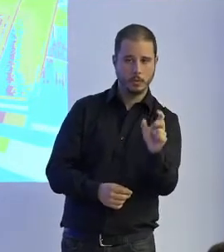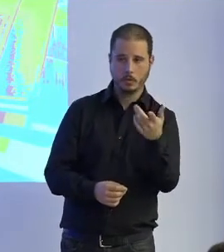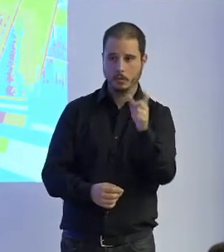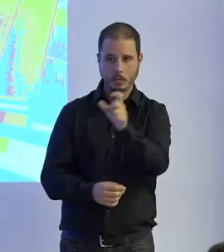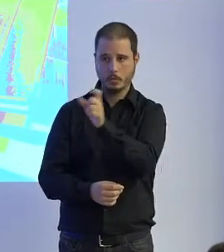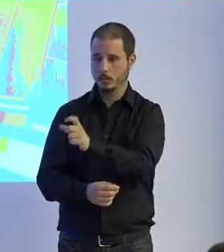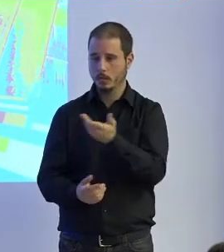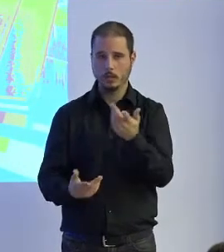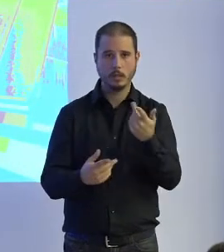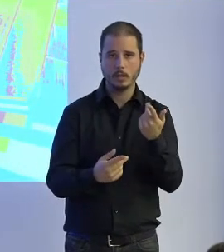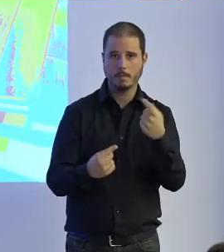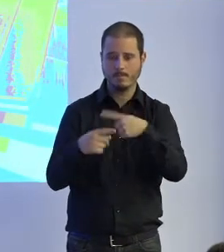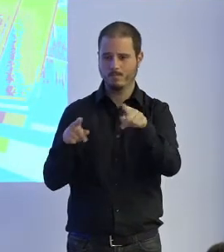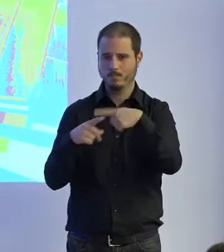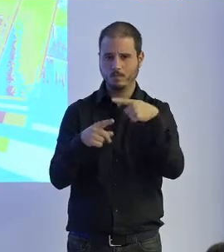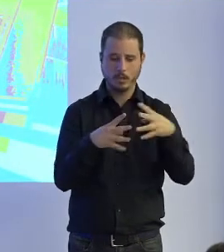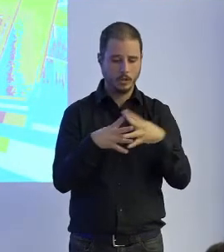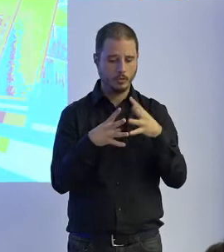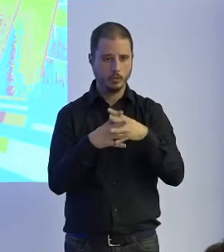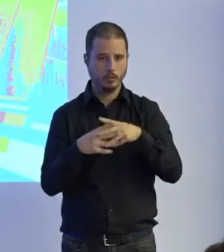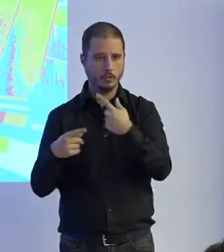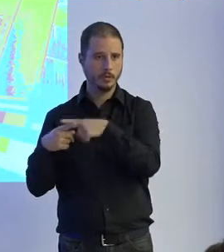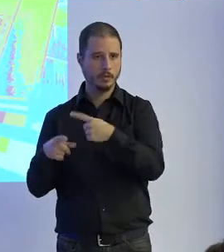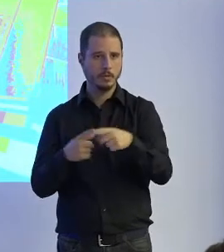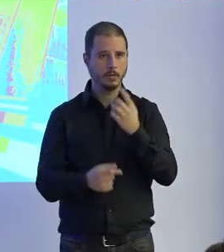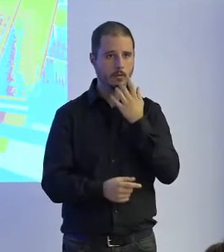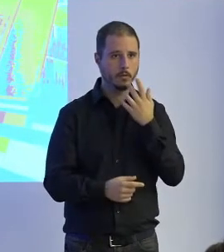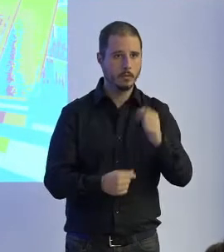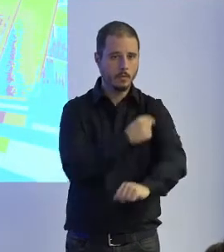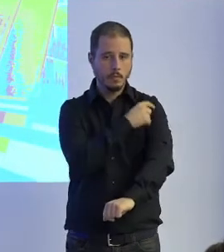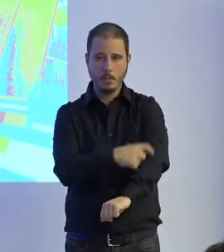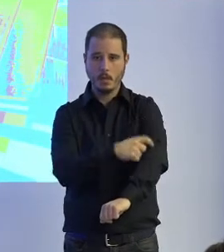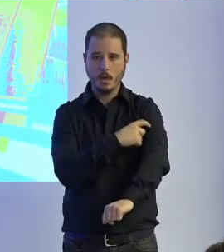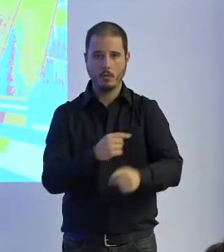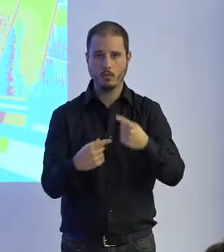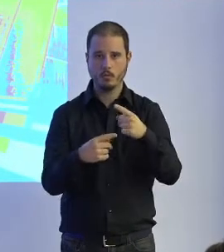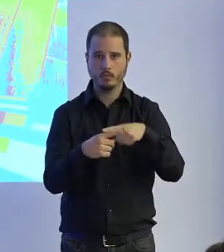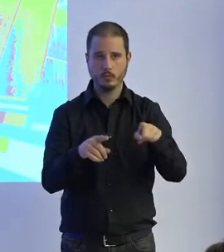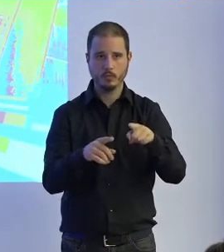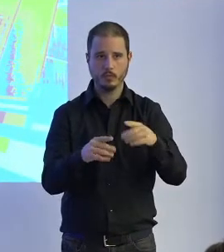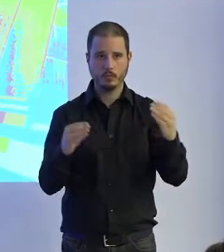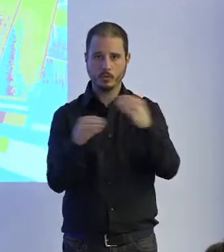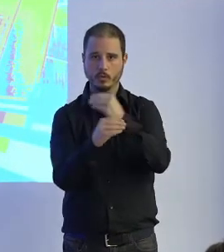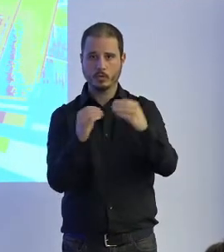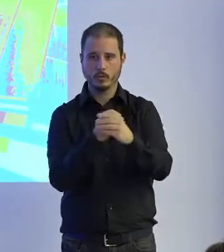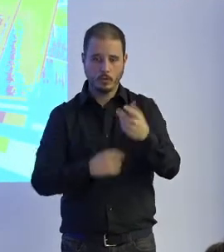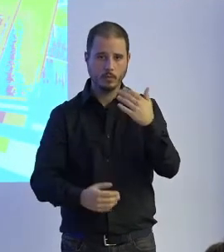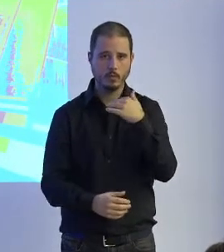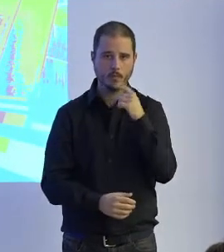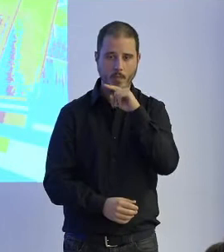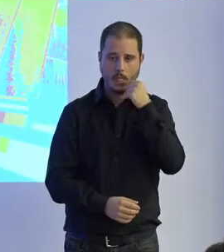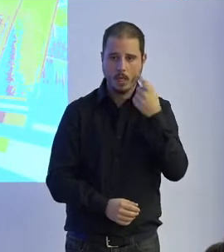que están en sala cada uno tenemos una estructura que si no claro si le ponemos un segmento de brazos diferente a una persona le podés hacer daño a la persona